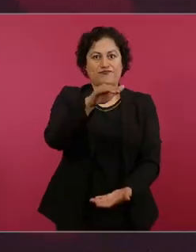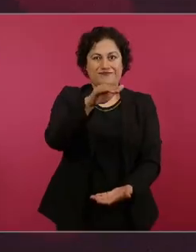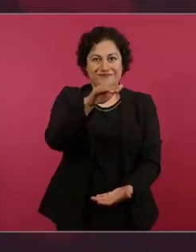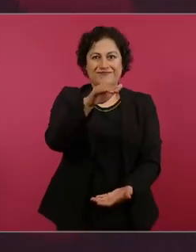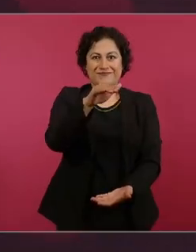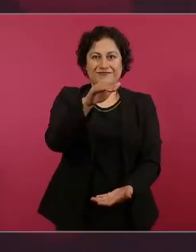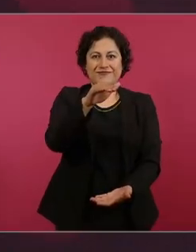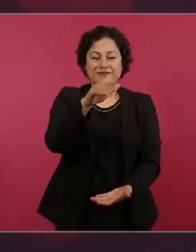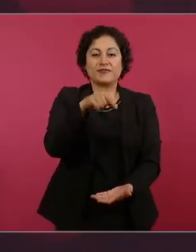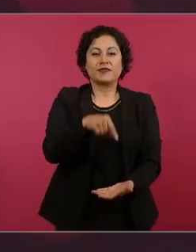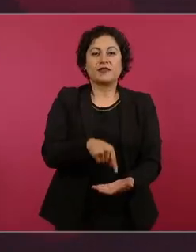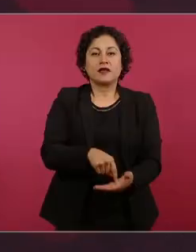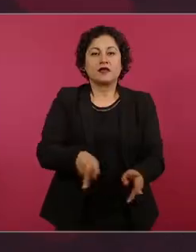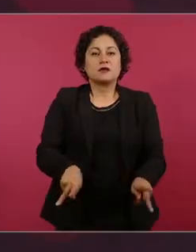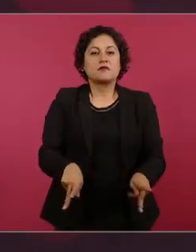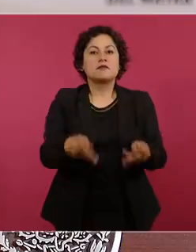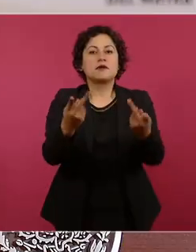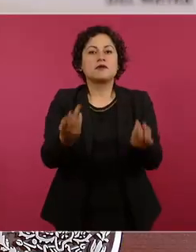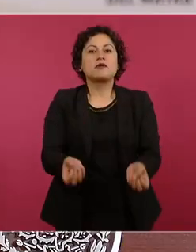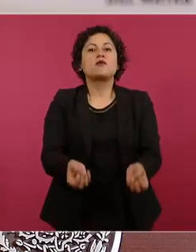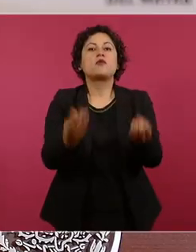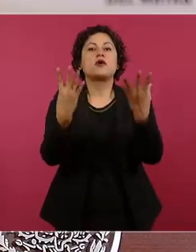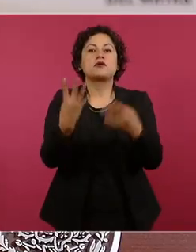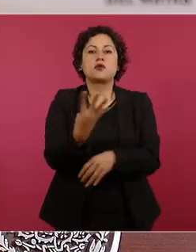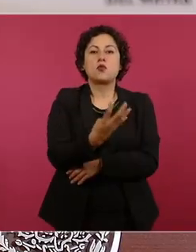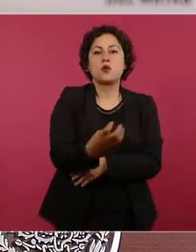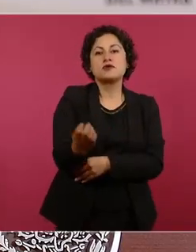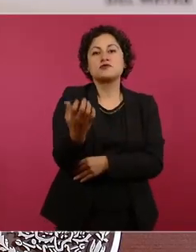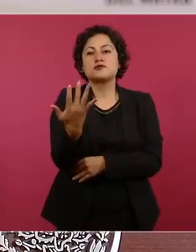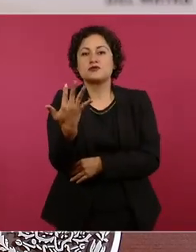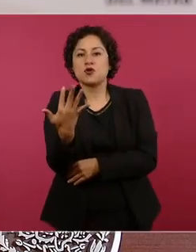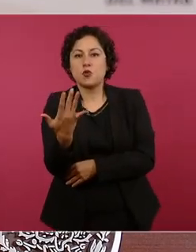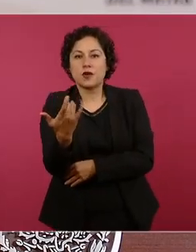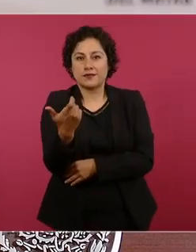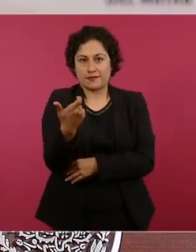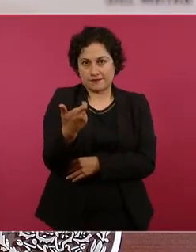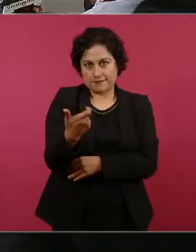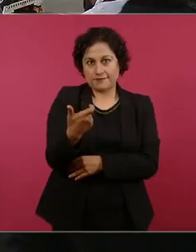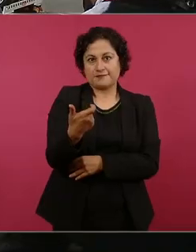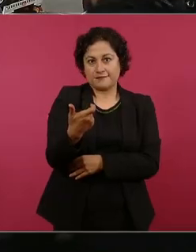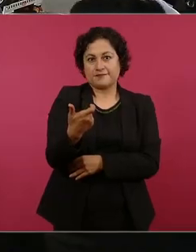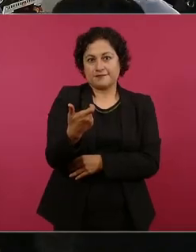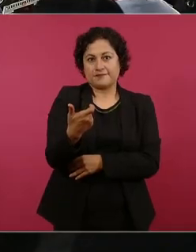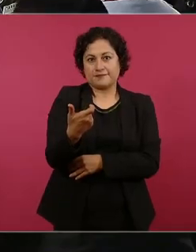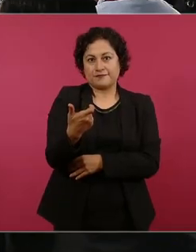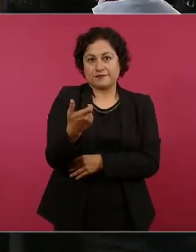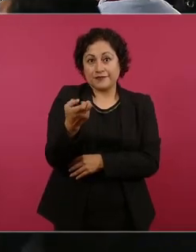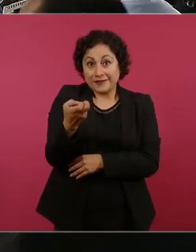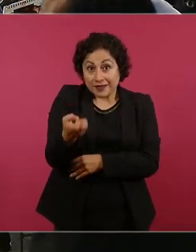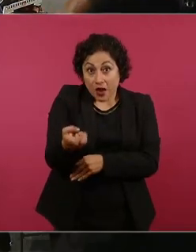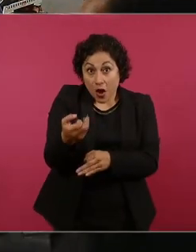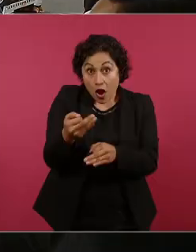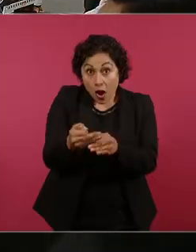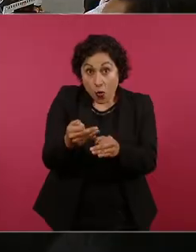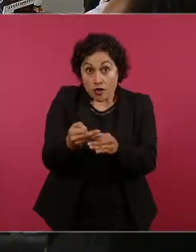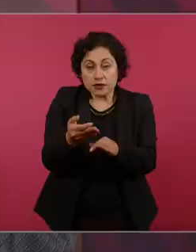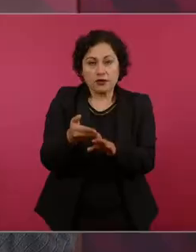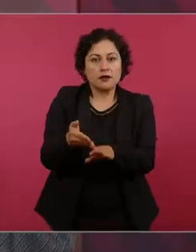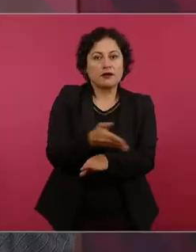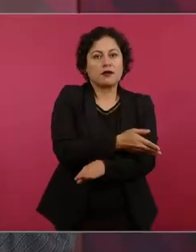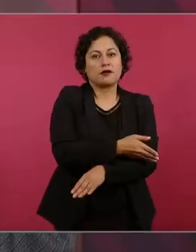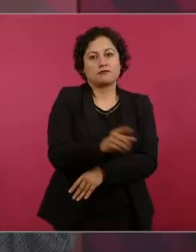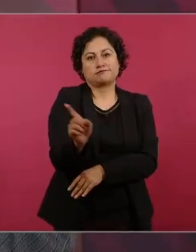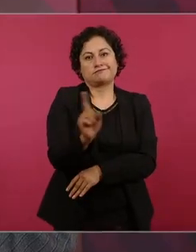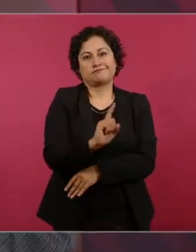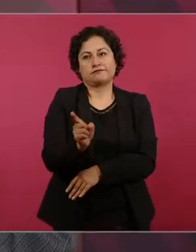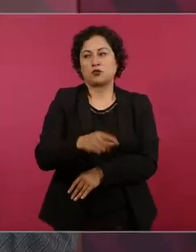está en 400 450 pesos eso no se veía antes llegó a estar